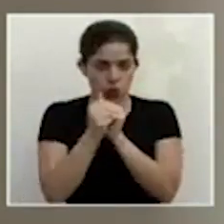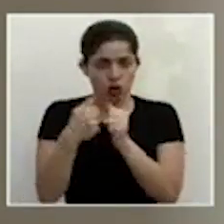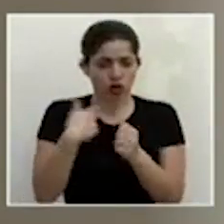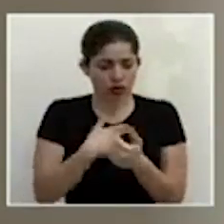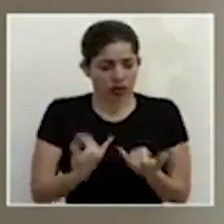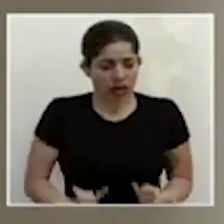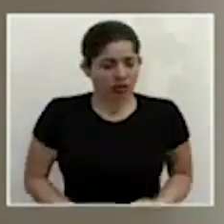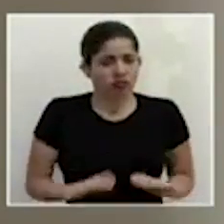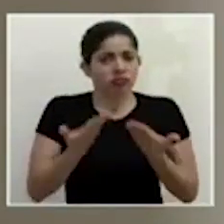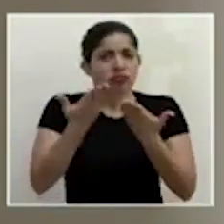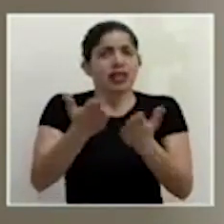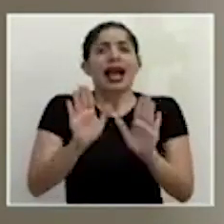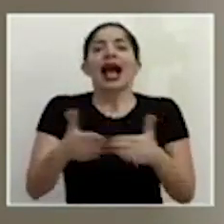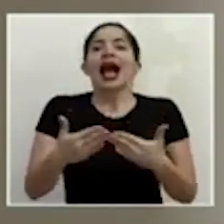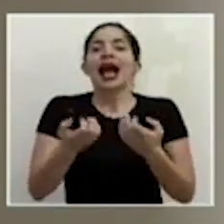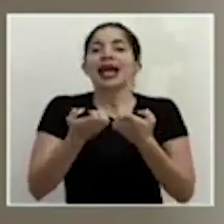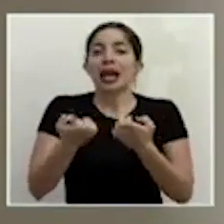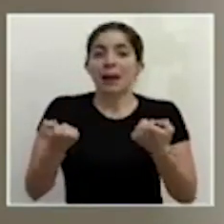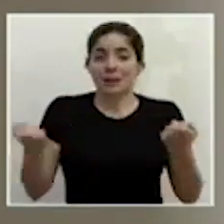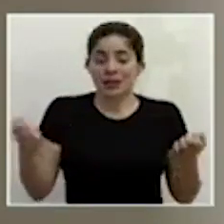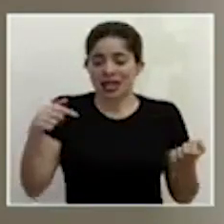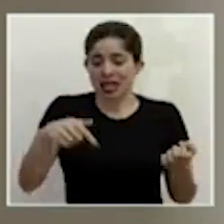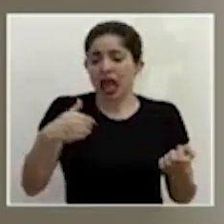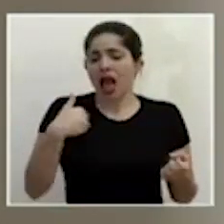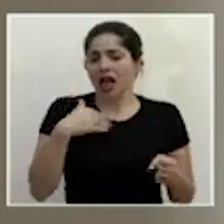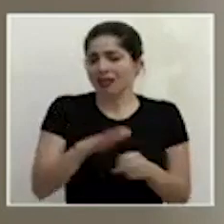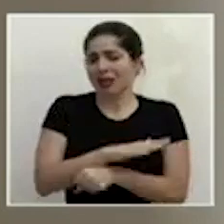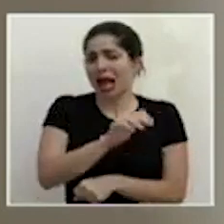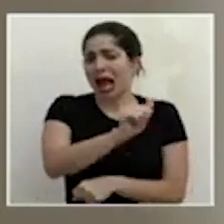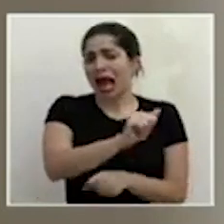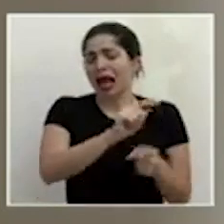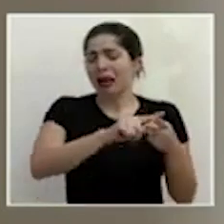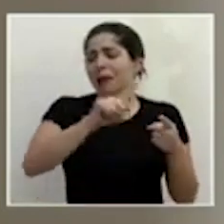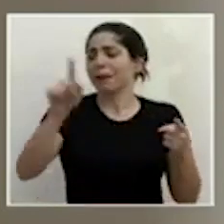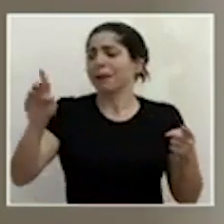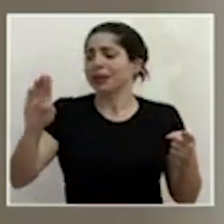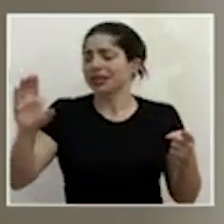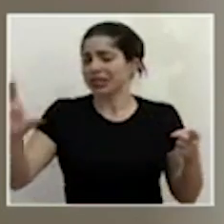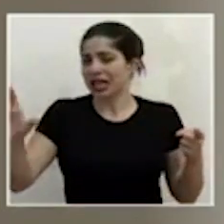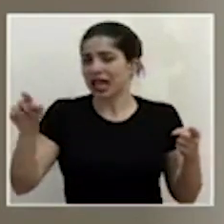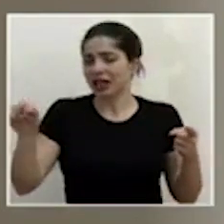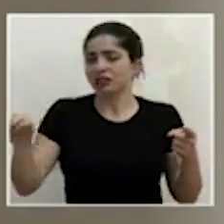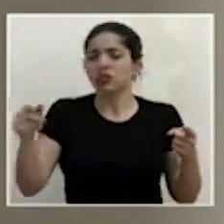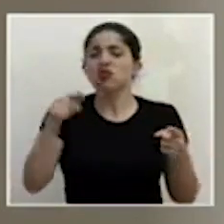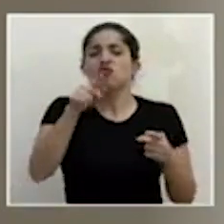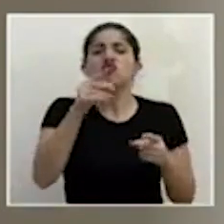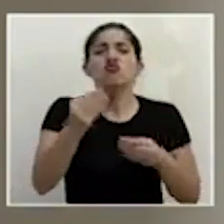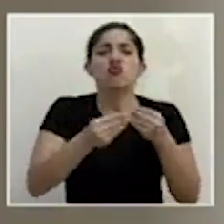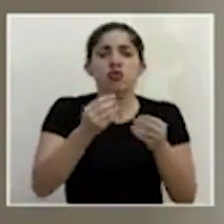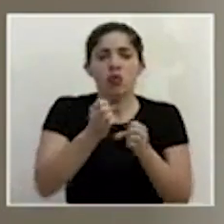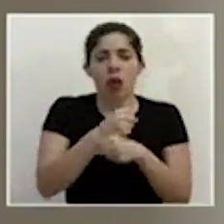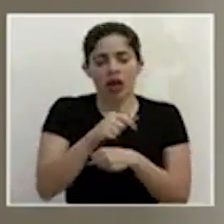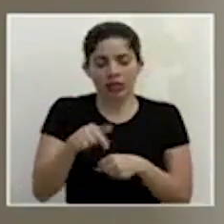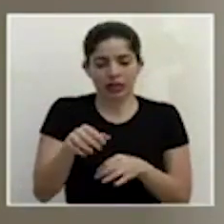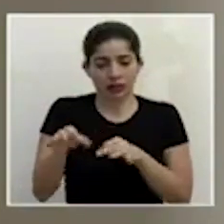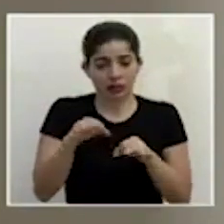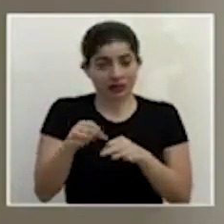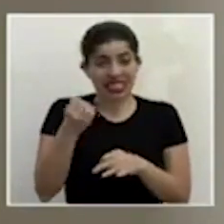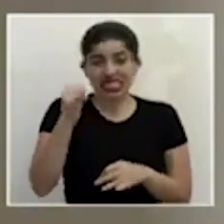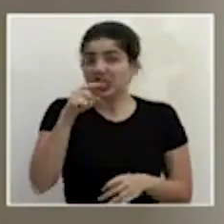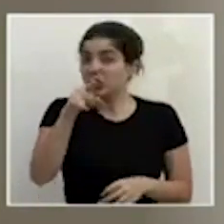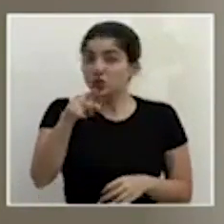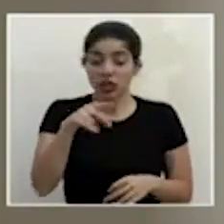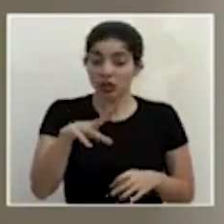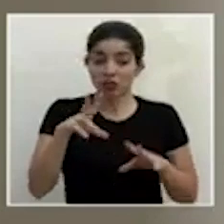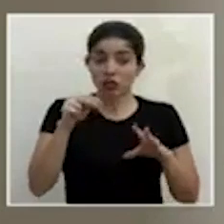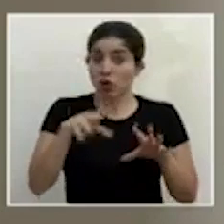disposición es una caja de herramientas que tiene el ABC de cómo se puede hacer bien pero si usted organización no lo toma con la